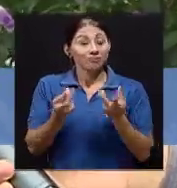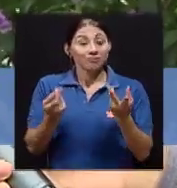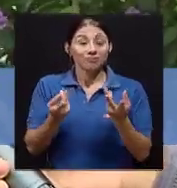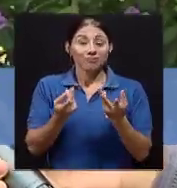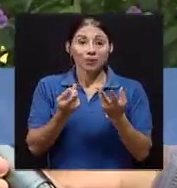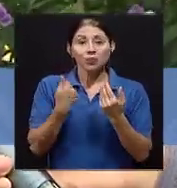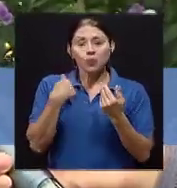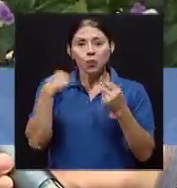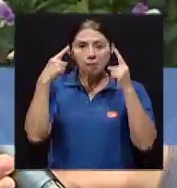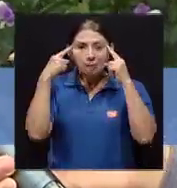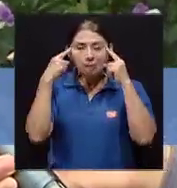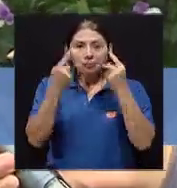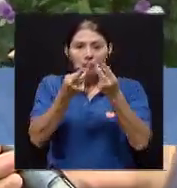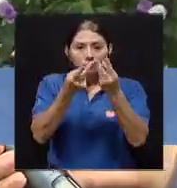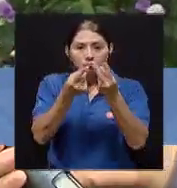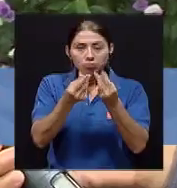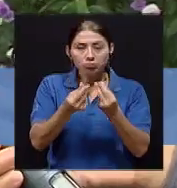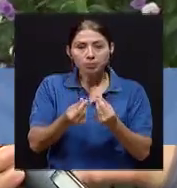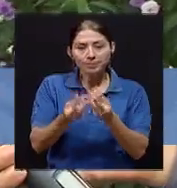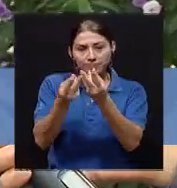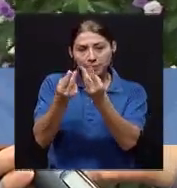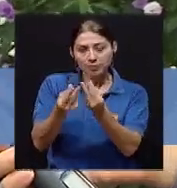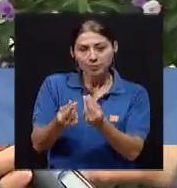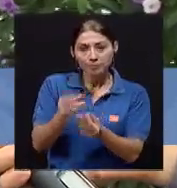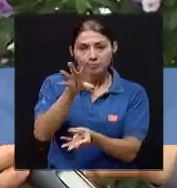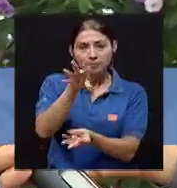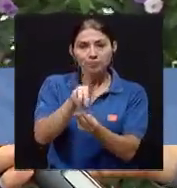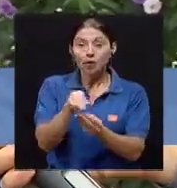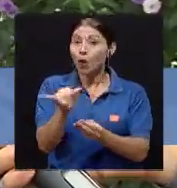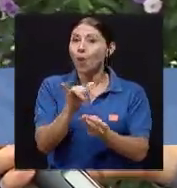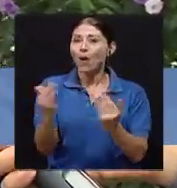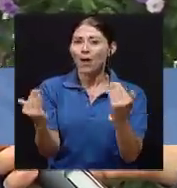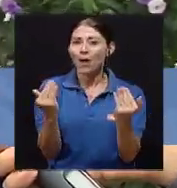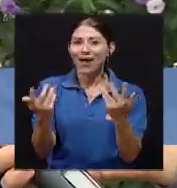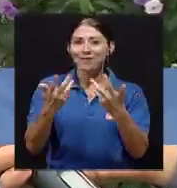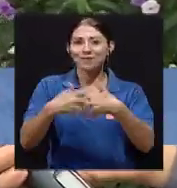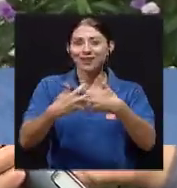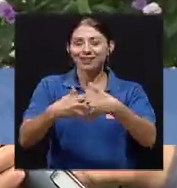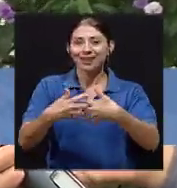Haciendo, presupuestándose uno como, igual que una empresa,